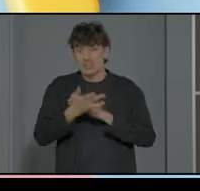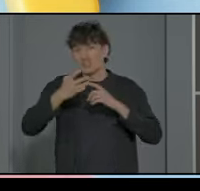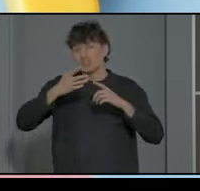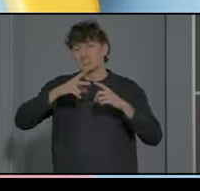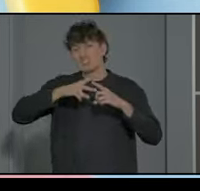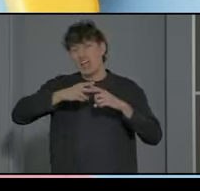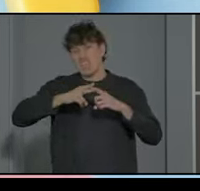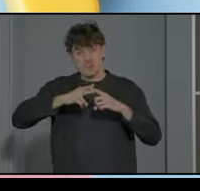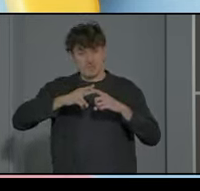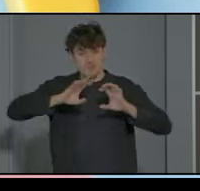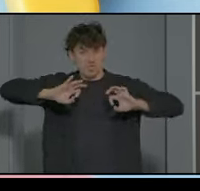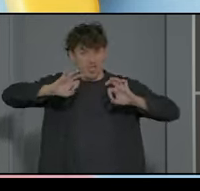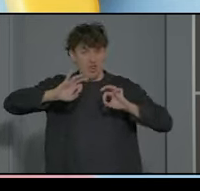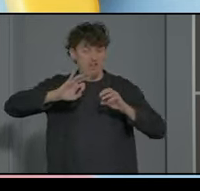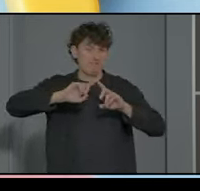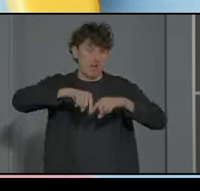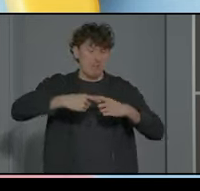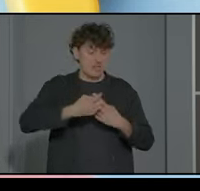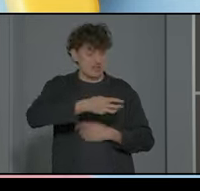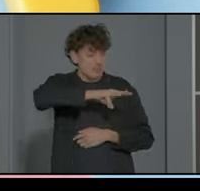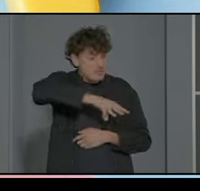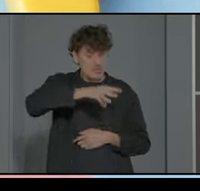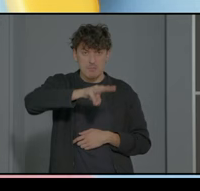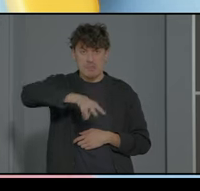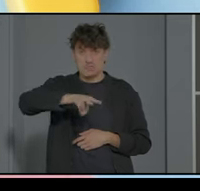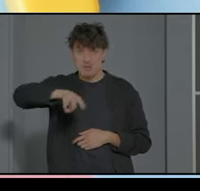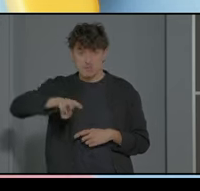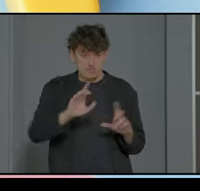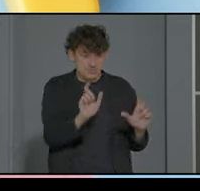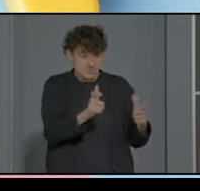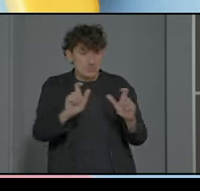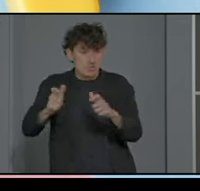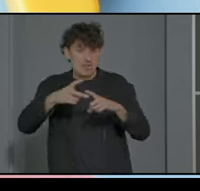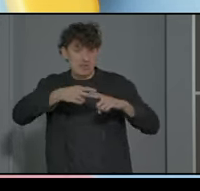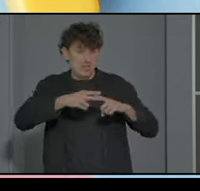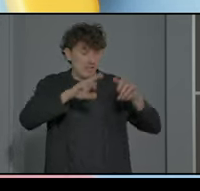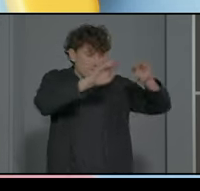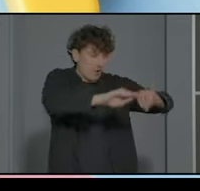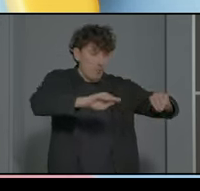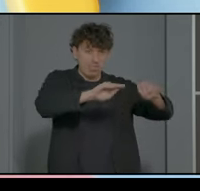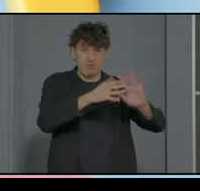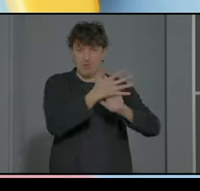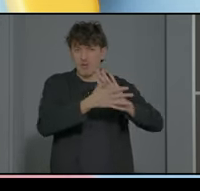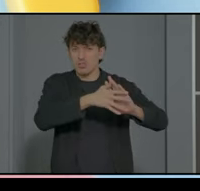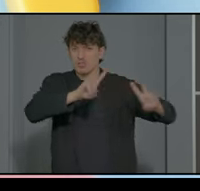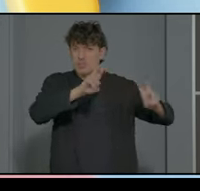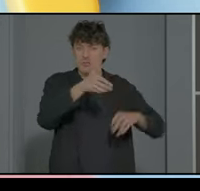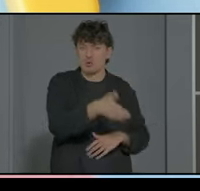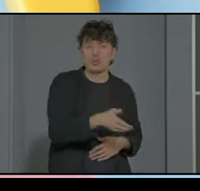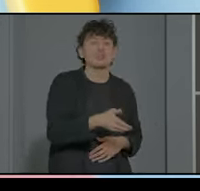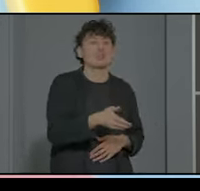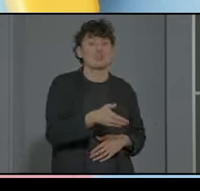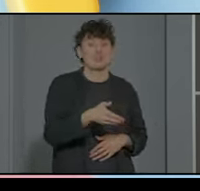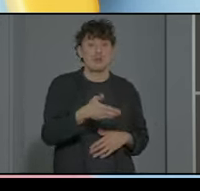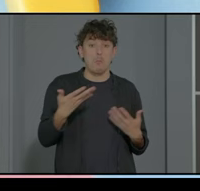trimestrales donde bueno vamos tocando temas fundamentales para ellos y aparte de la formación que hacemos con